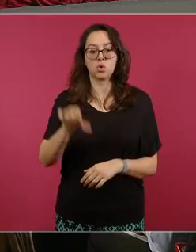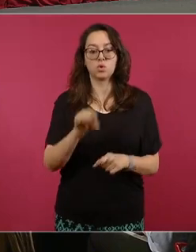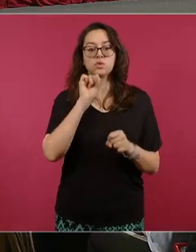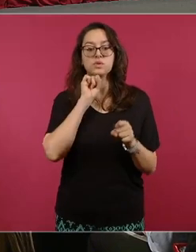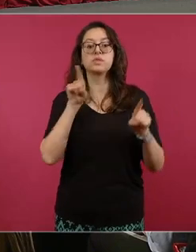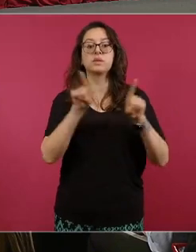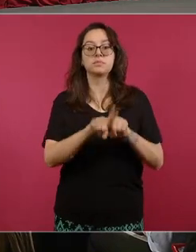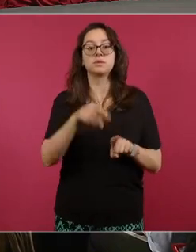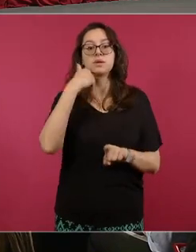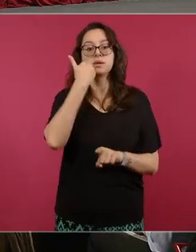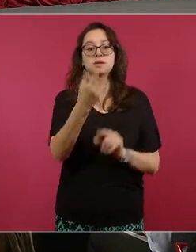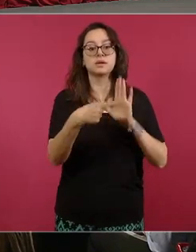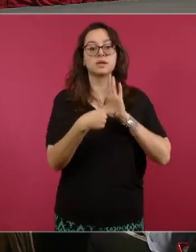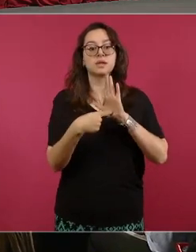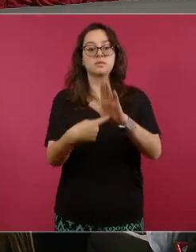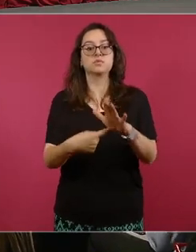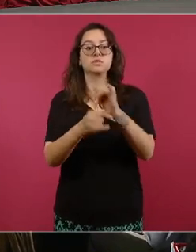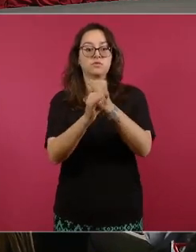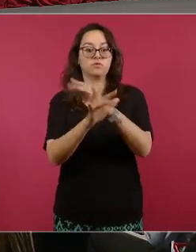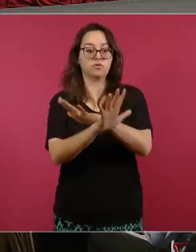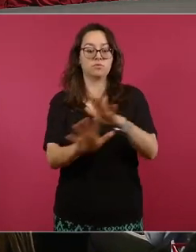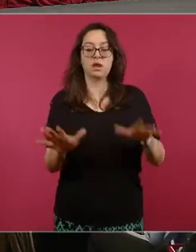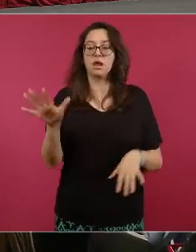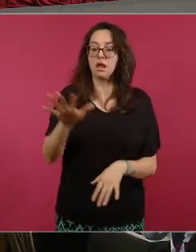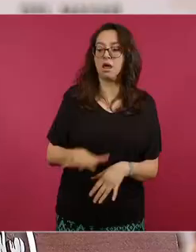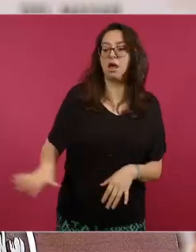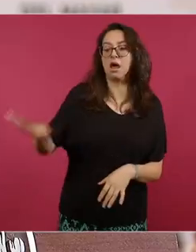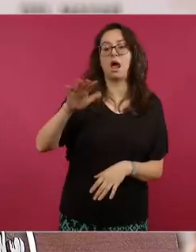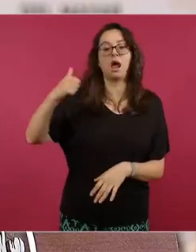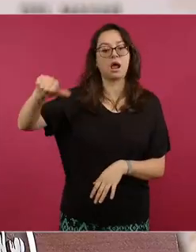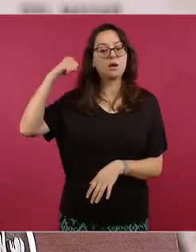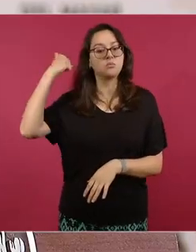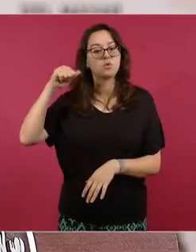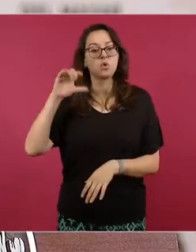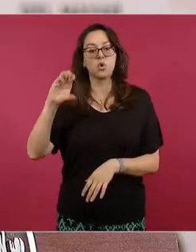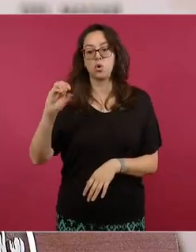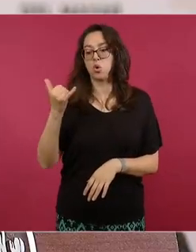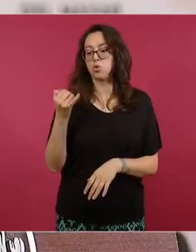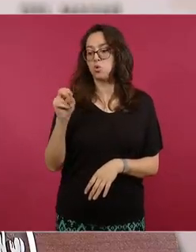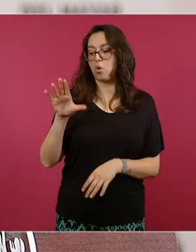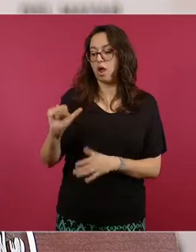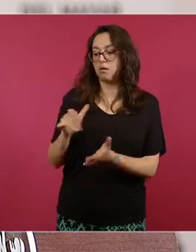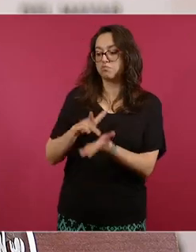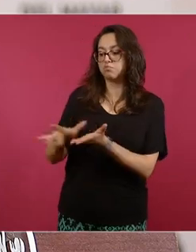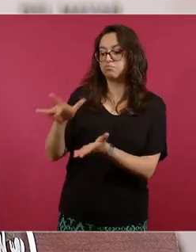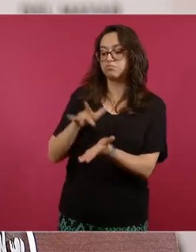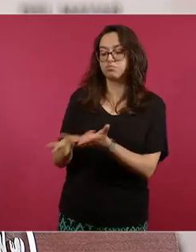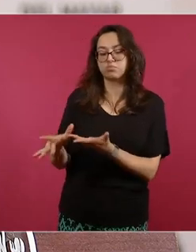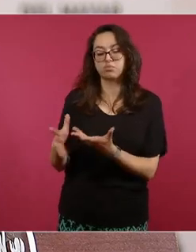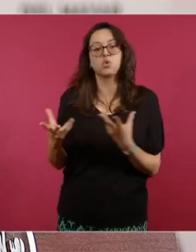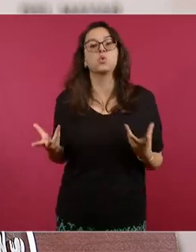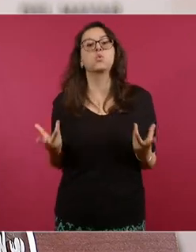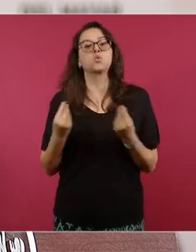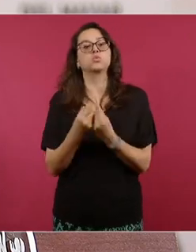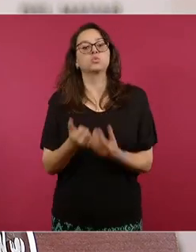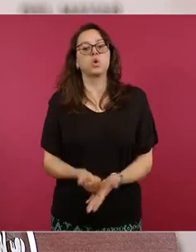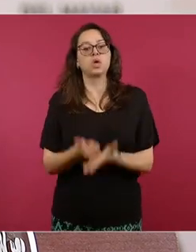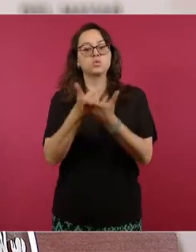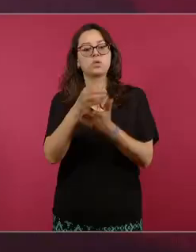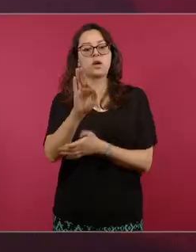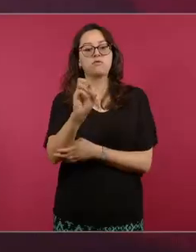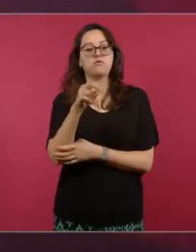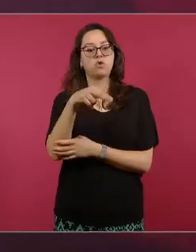parte de este plan de reconstrucción estamos trabajando de la mano de Fonatur y el